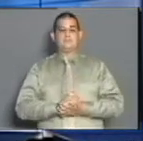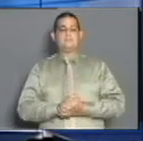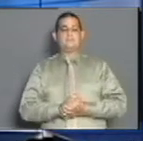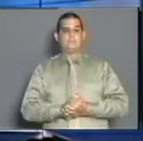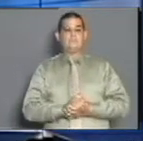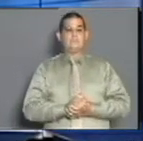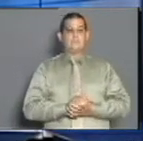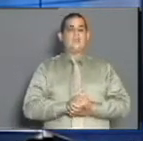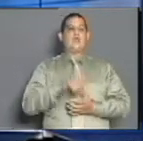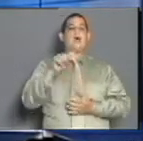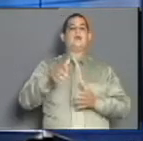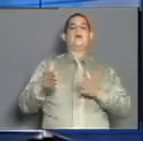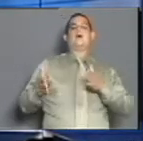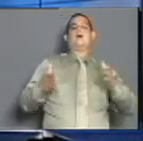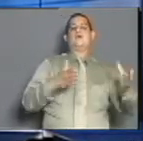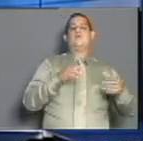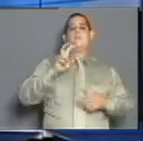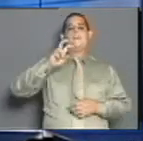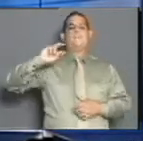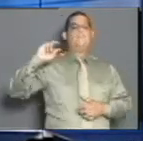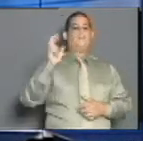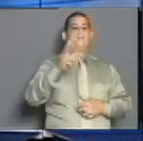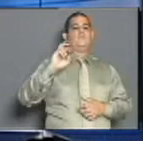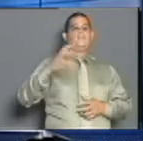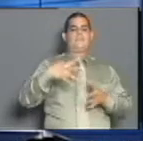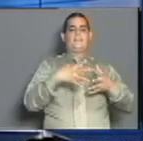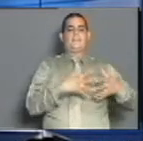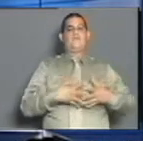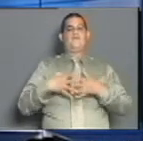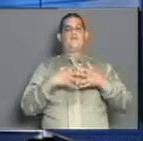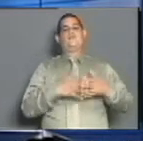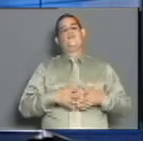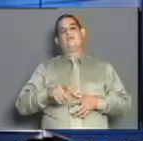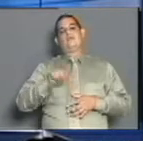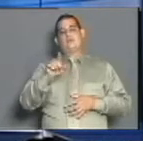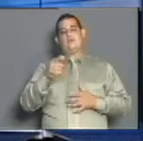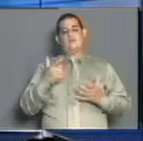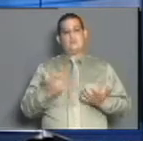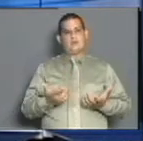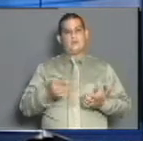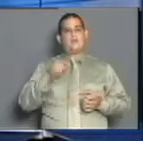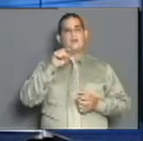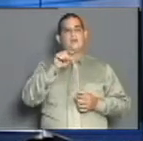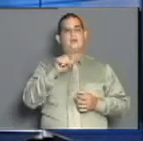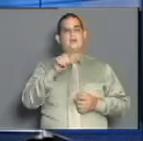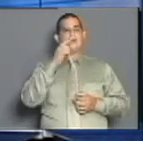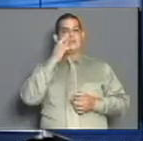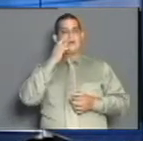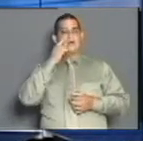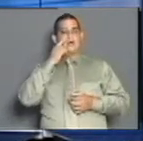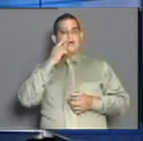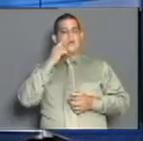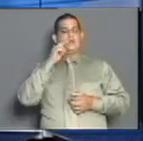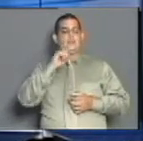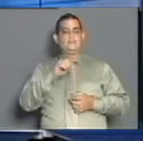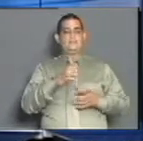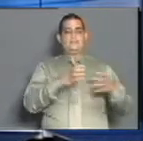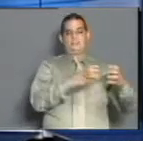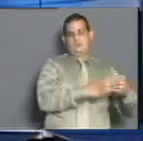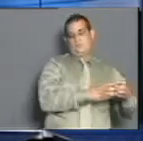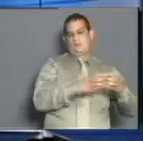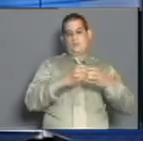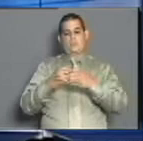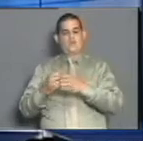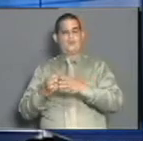entonces del béisbol de las grandes ligas de Estados Unidos tras una división de honores en Houston, los Bravos y los